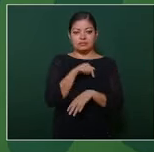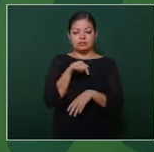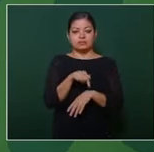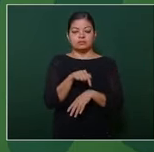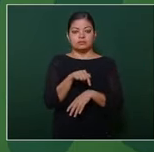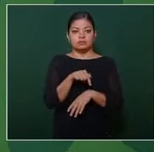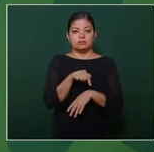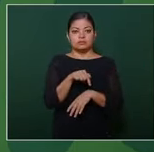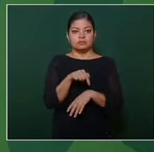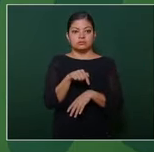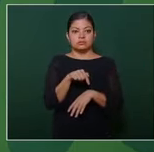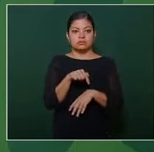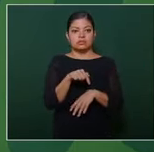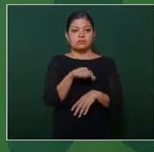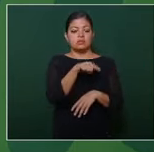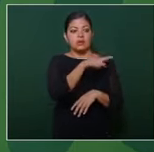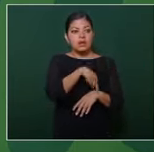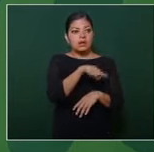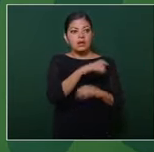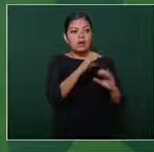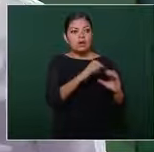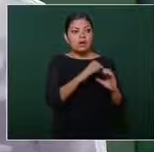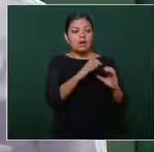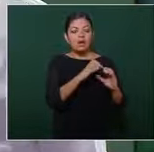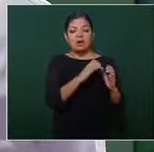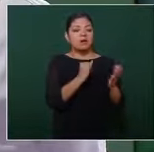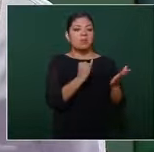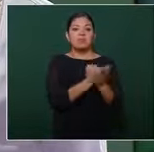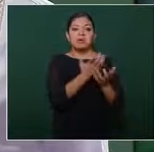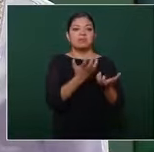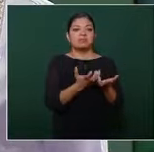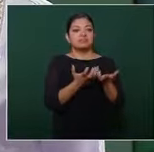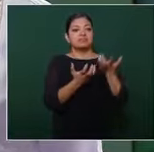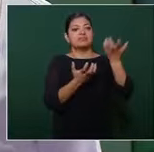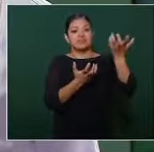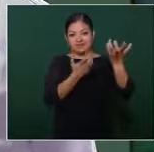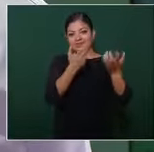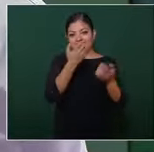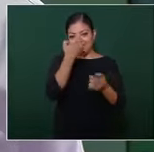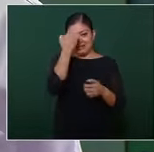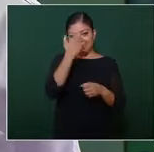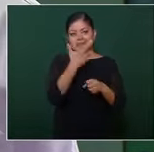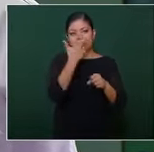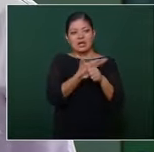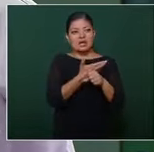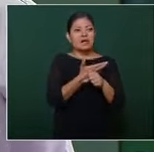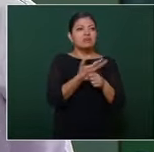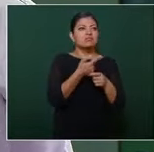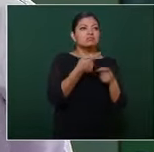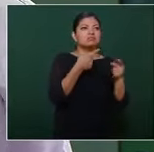al extranjero y traen a Maximiliano